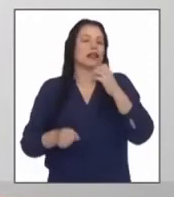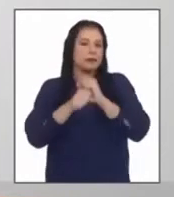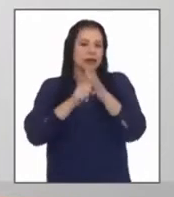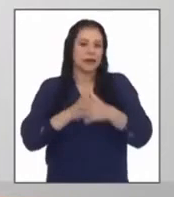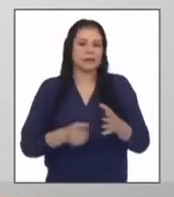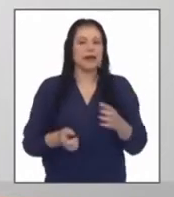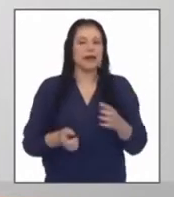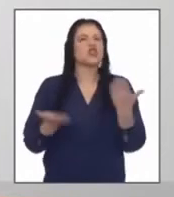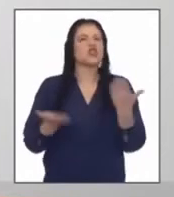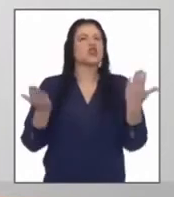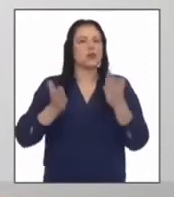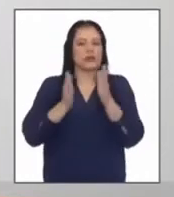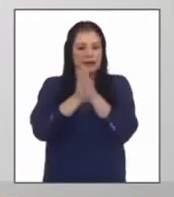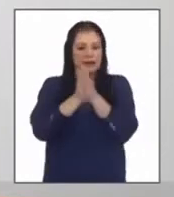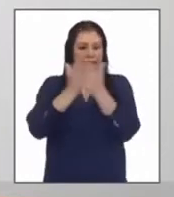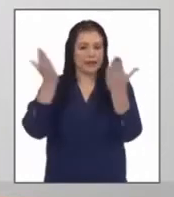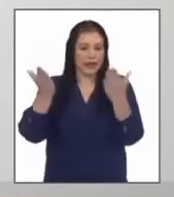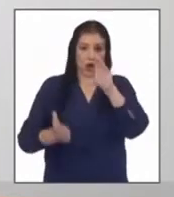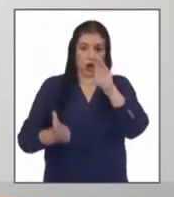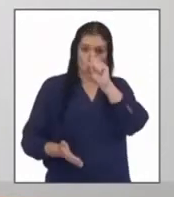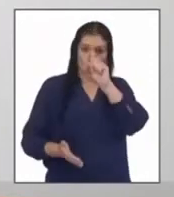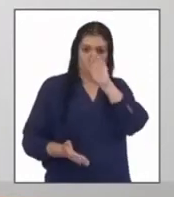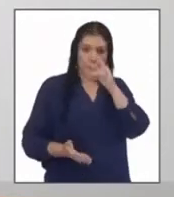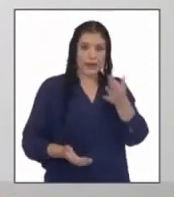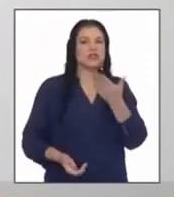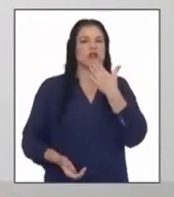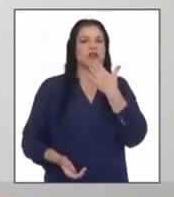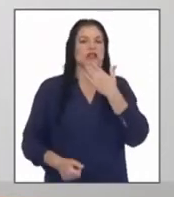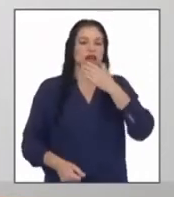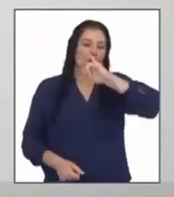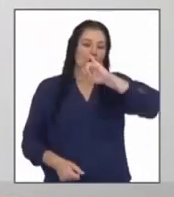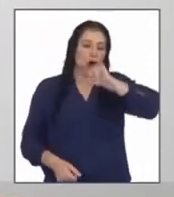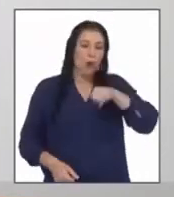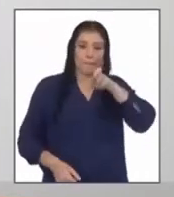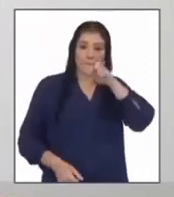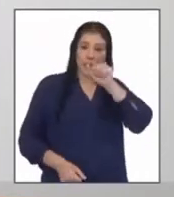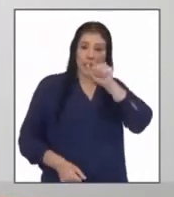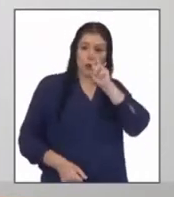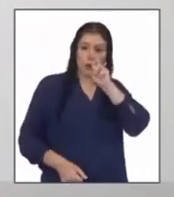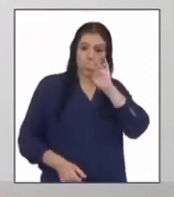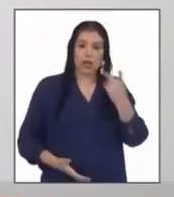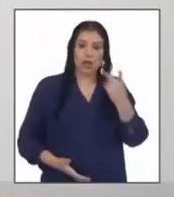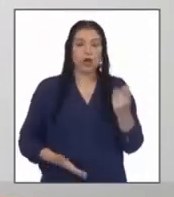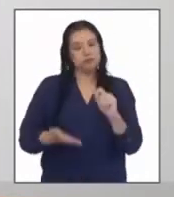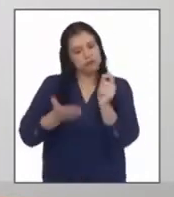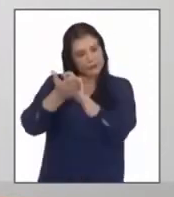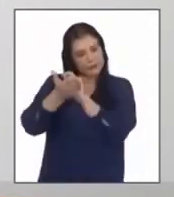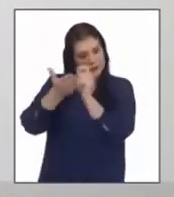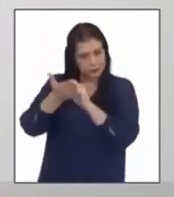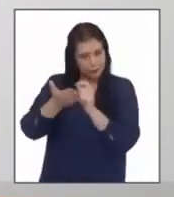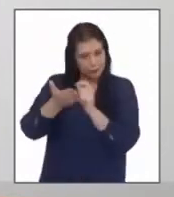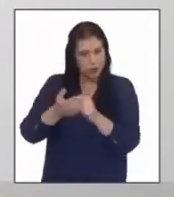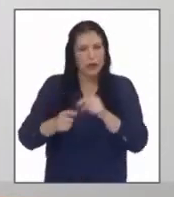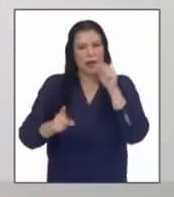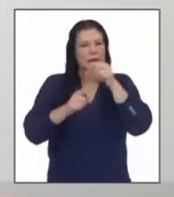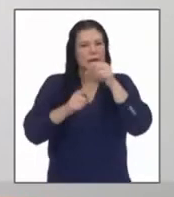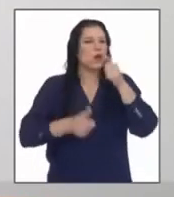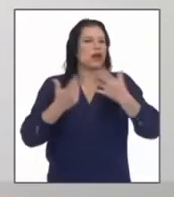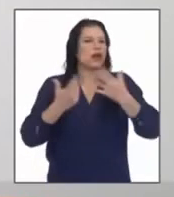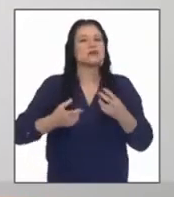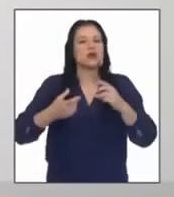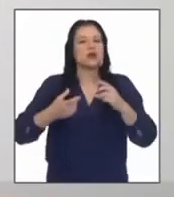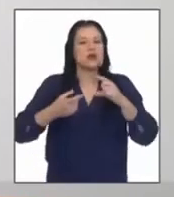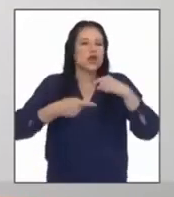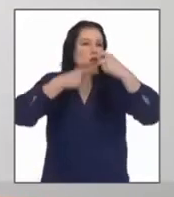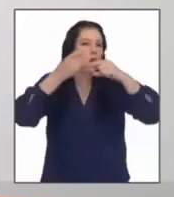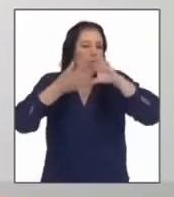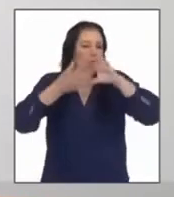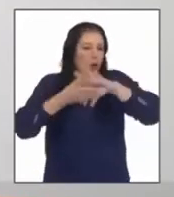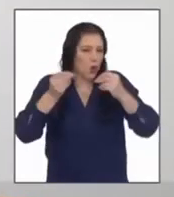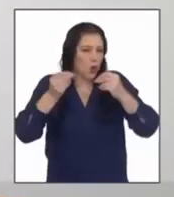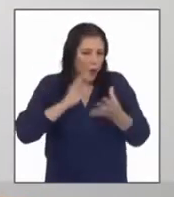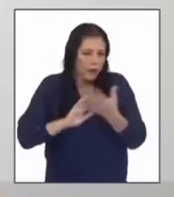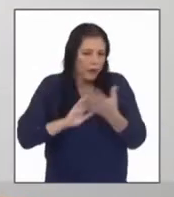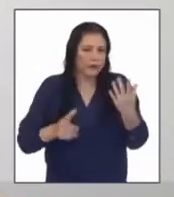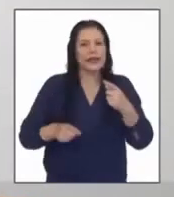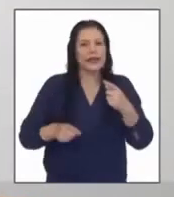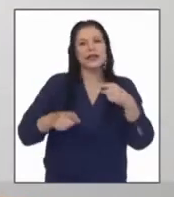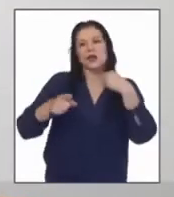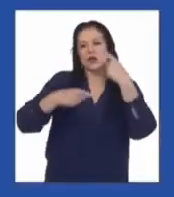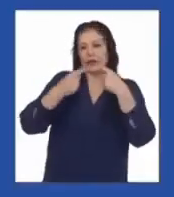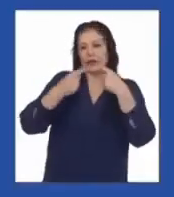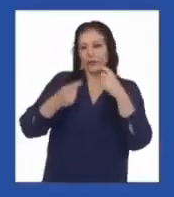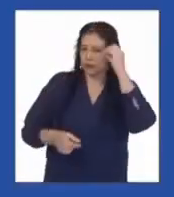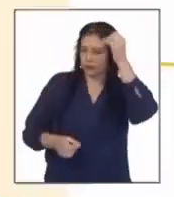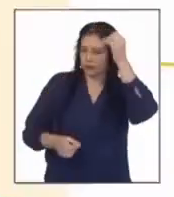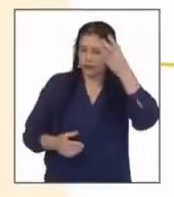en el diario el comercio por juan pablo león resaltemos los hechos relevantes del texto y hagamos